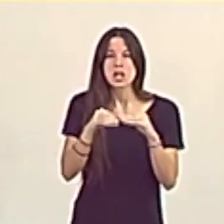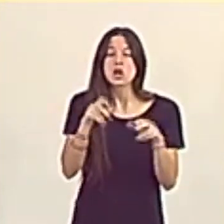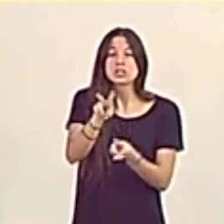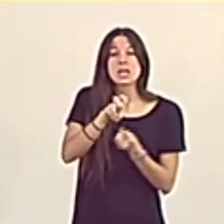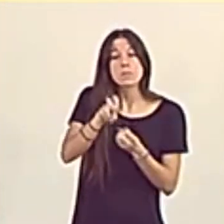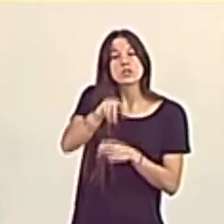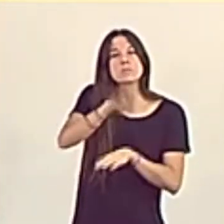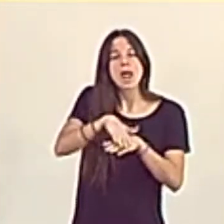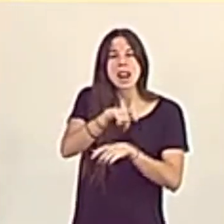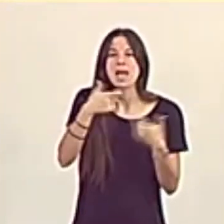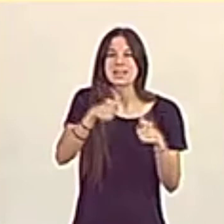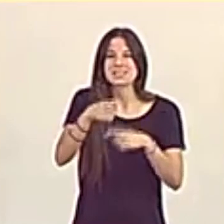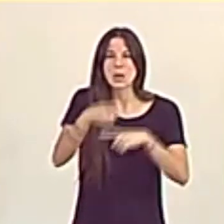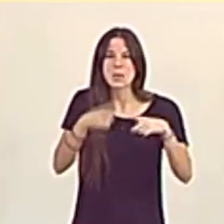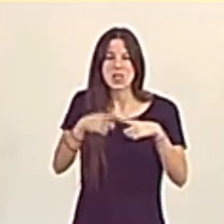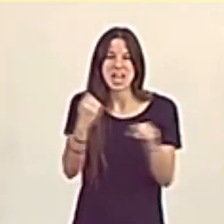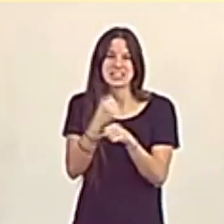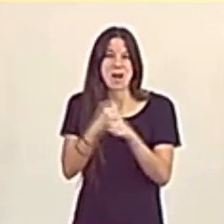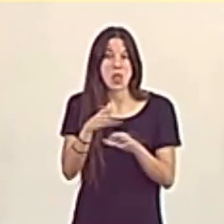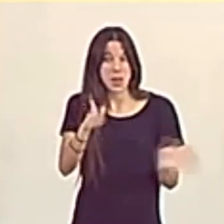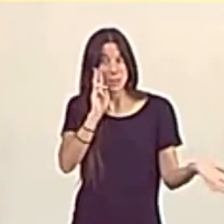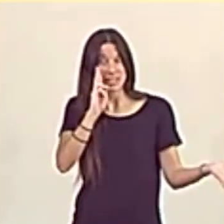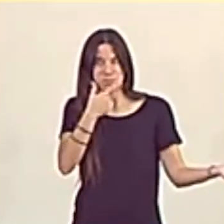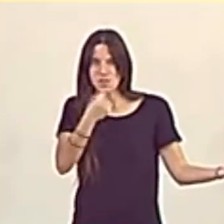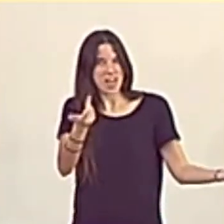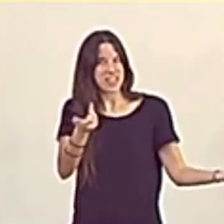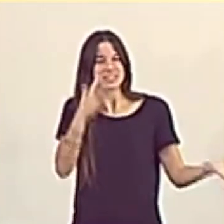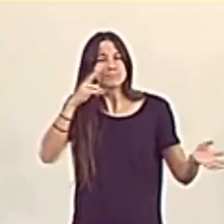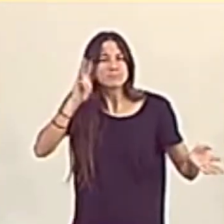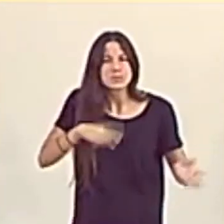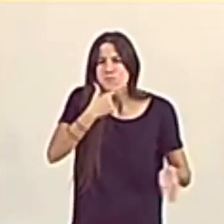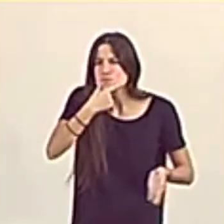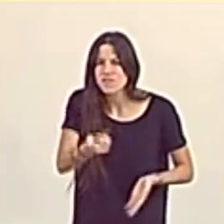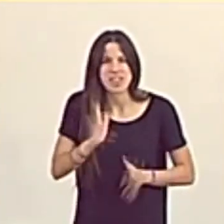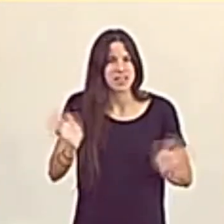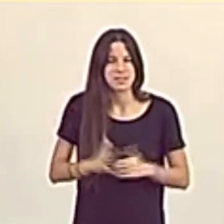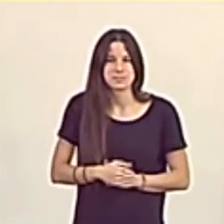trabajadora. ¿Ven que es fácil? Sí, es realmente fácil. Es realmente fácil.